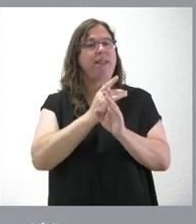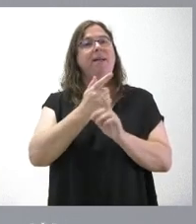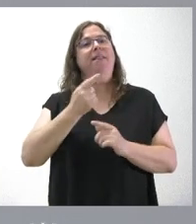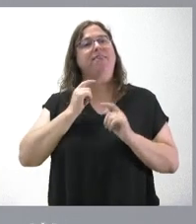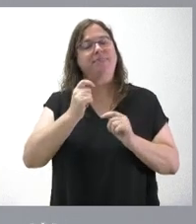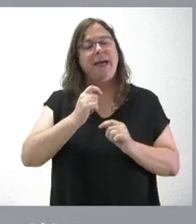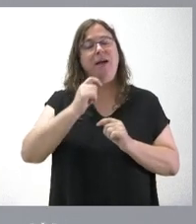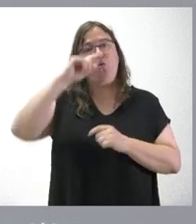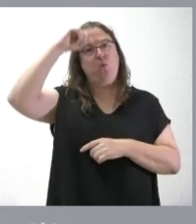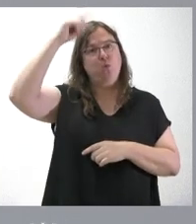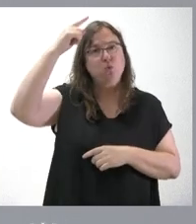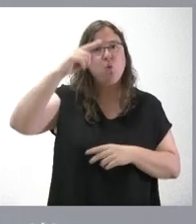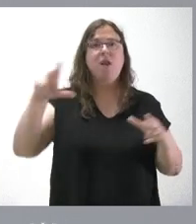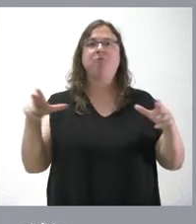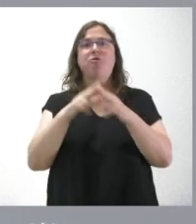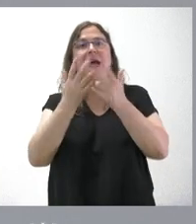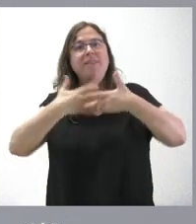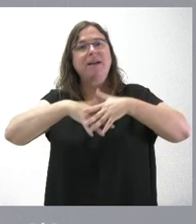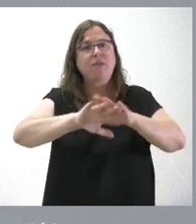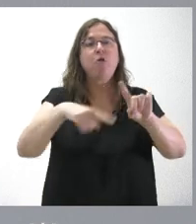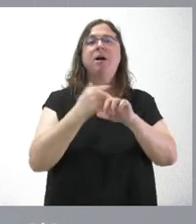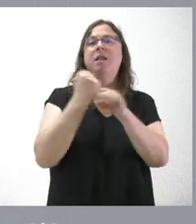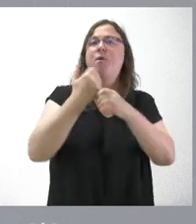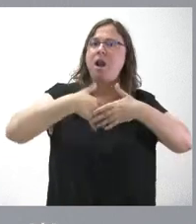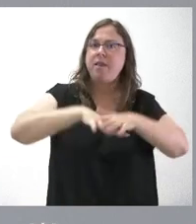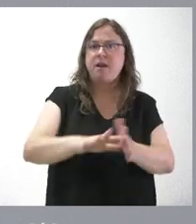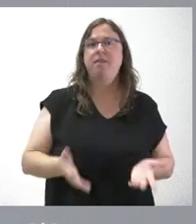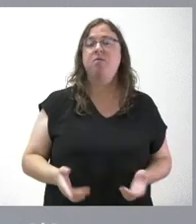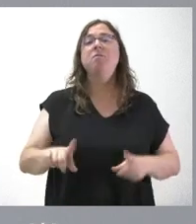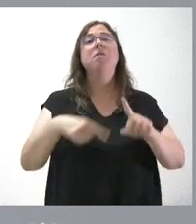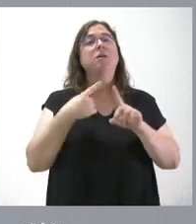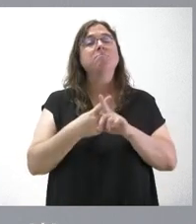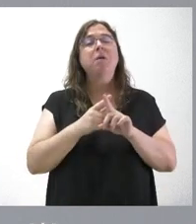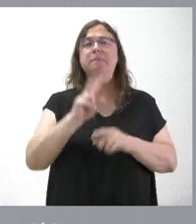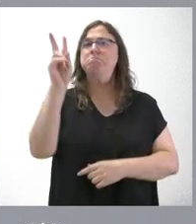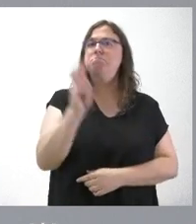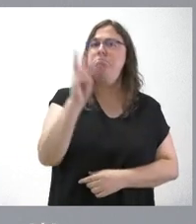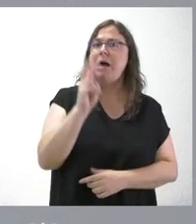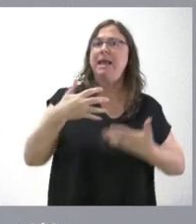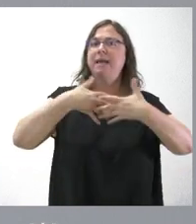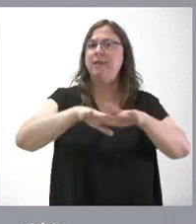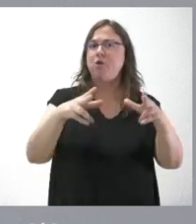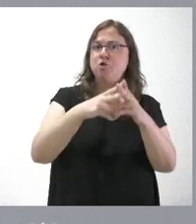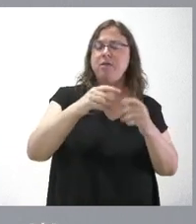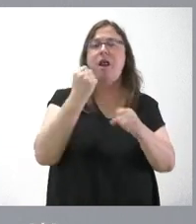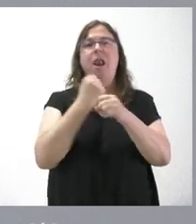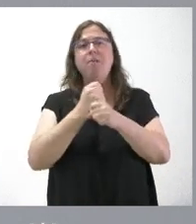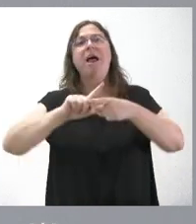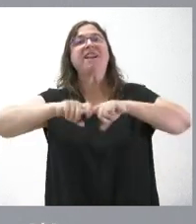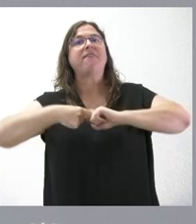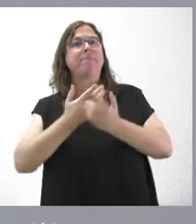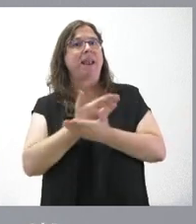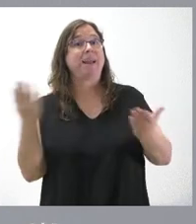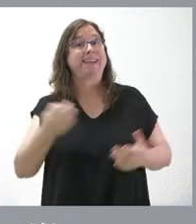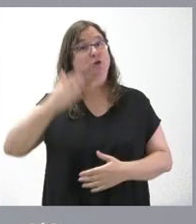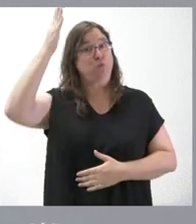cultural, social y laboral. Y también una forma muy útil de esta integración social, laboral y familiar es que la